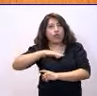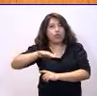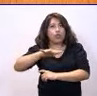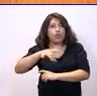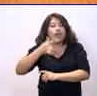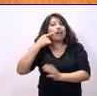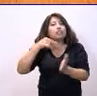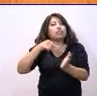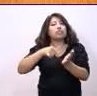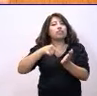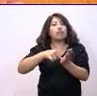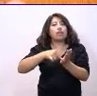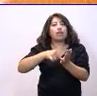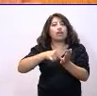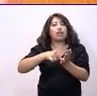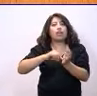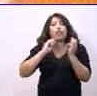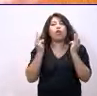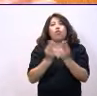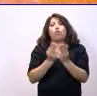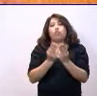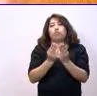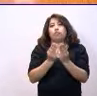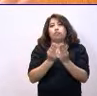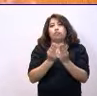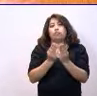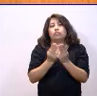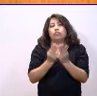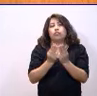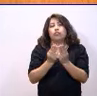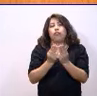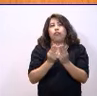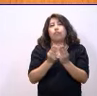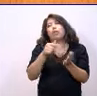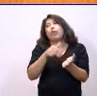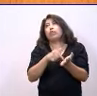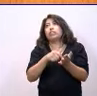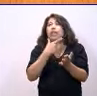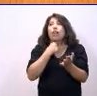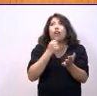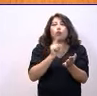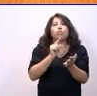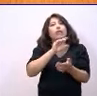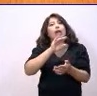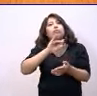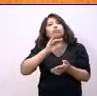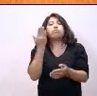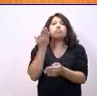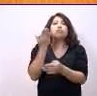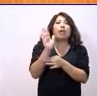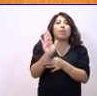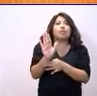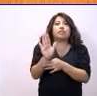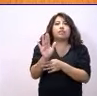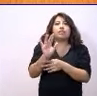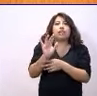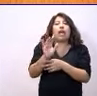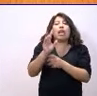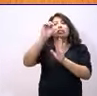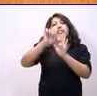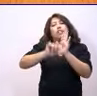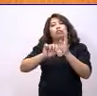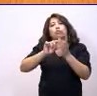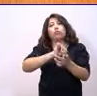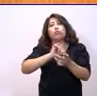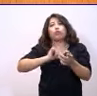que el Congreso de los Diputados, o exigiendo, igual no le gusta el término exigir, planteando que una modificación del Estatuto de Autonomía